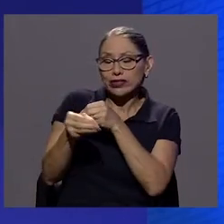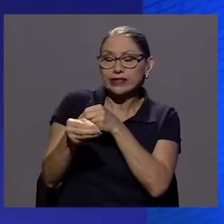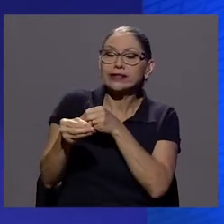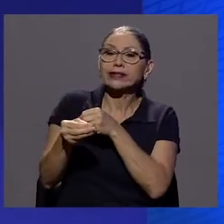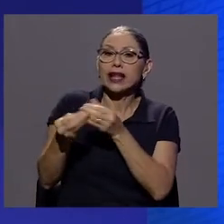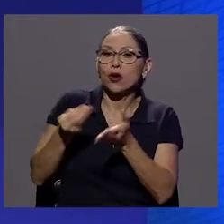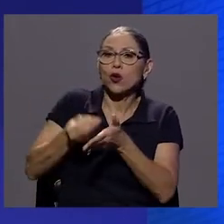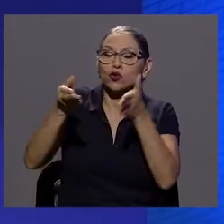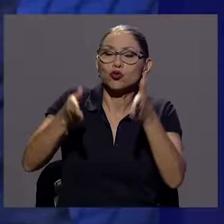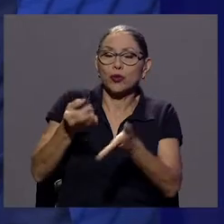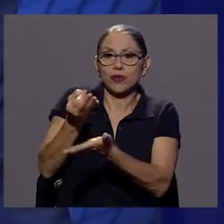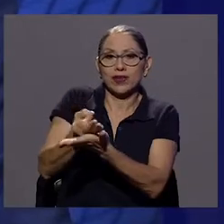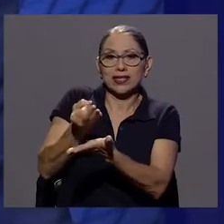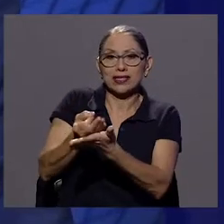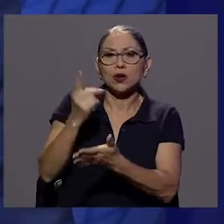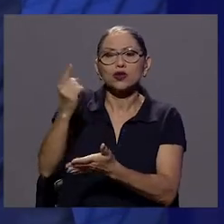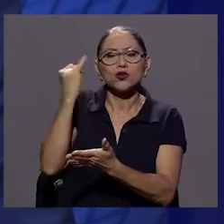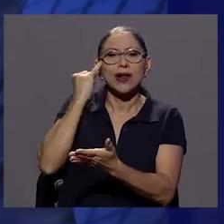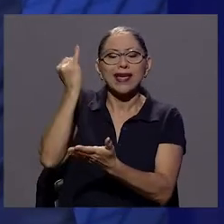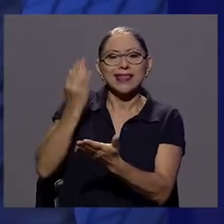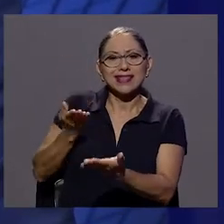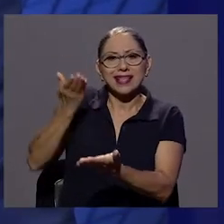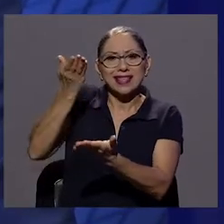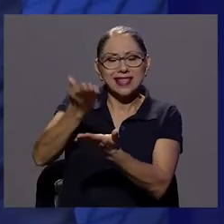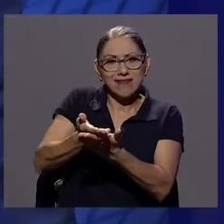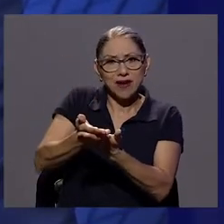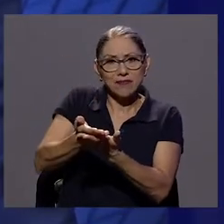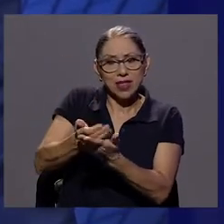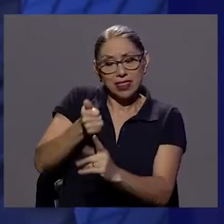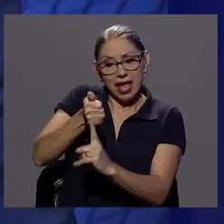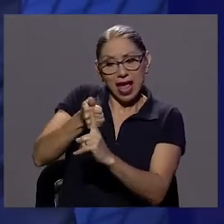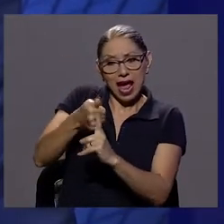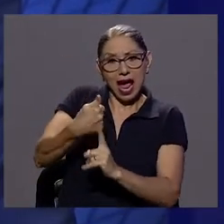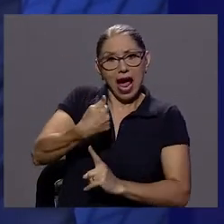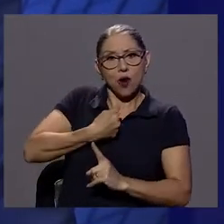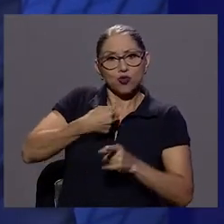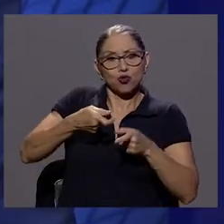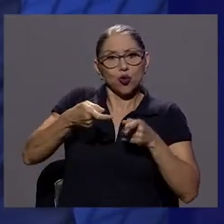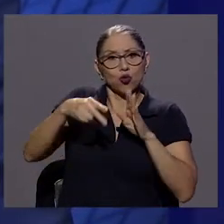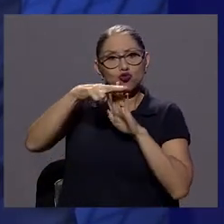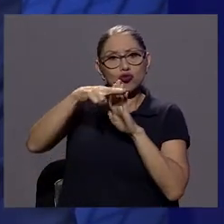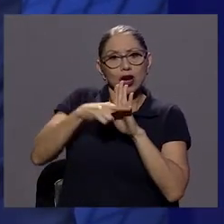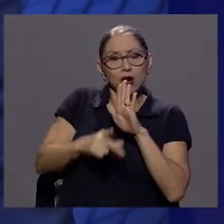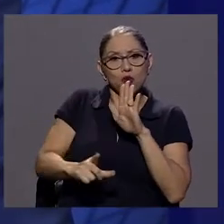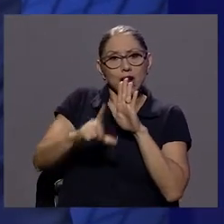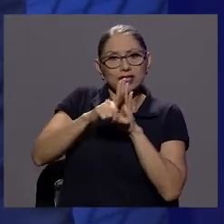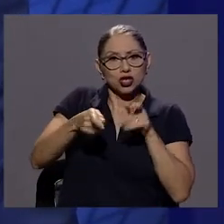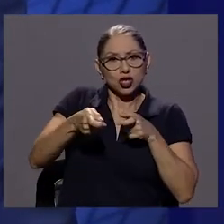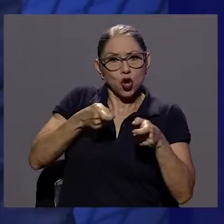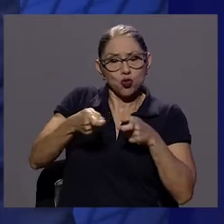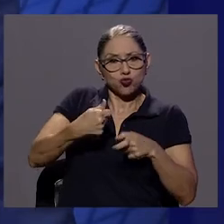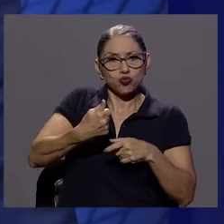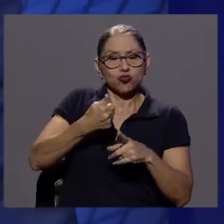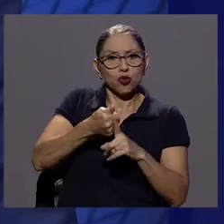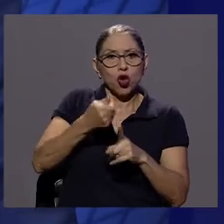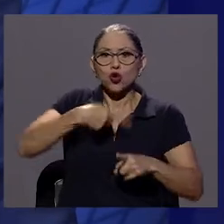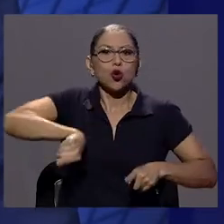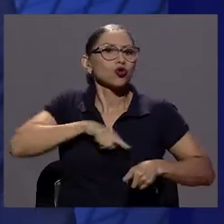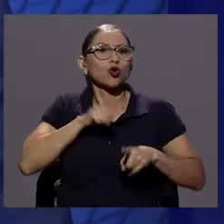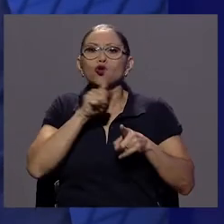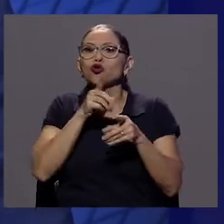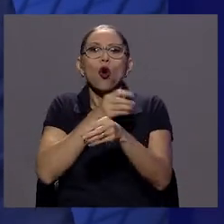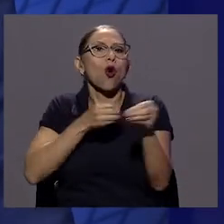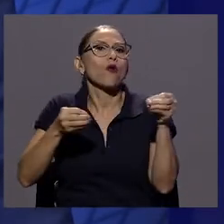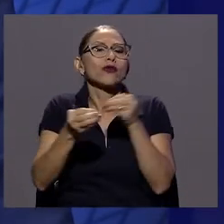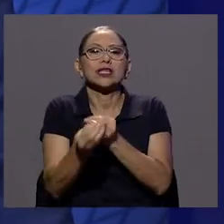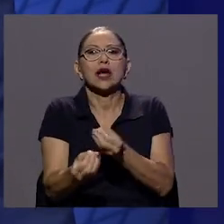es una iniciativa de autorregulación. No somos un órgano del Estado y